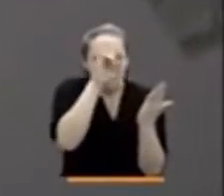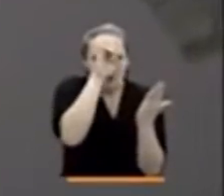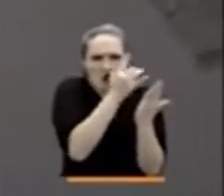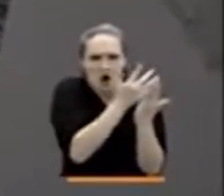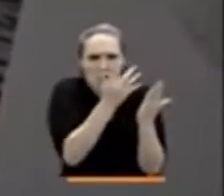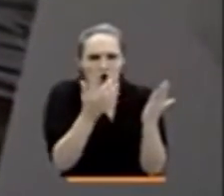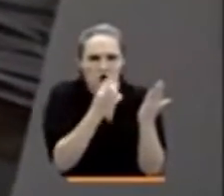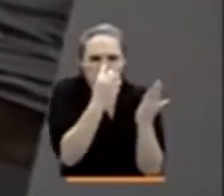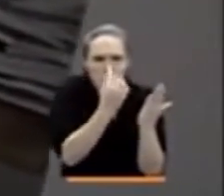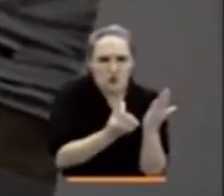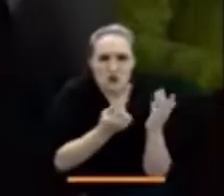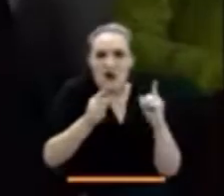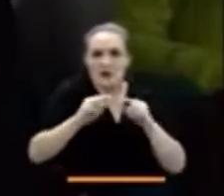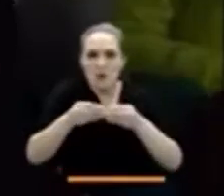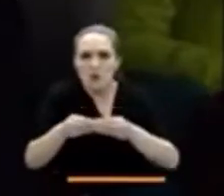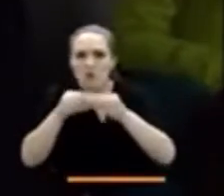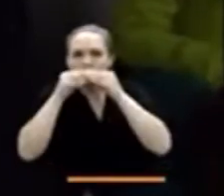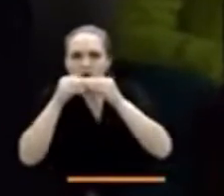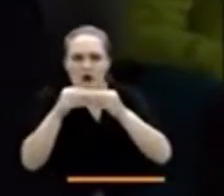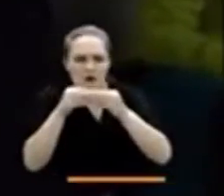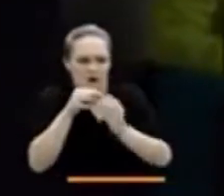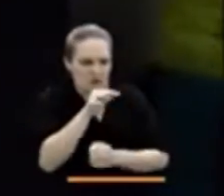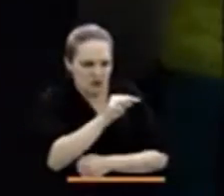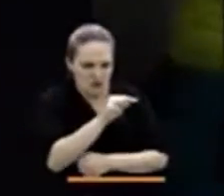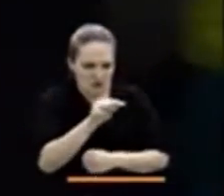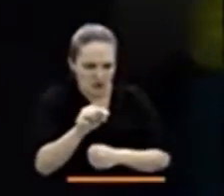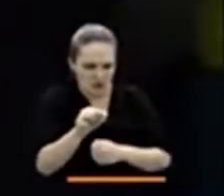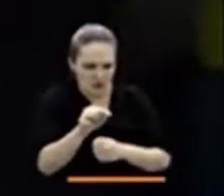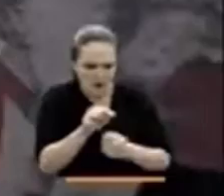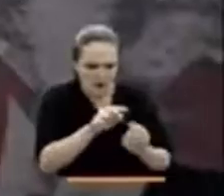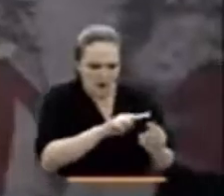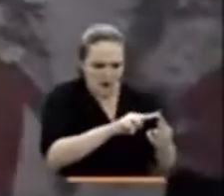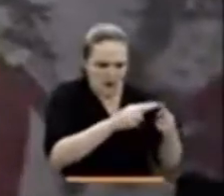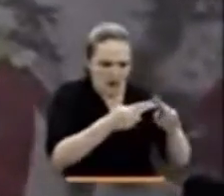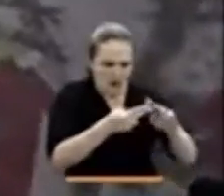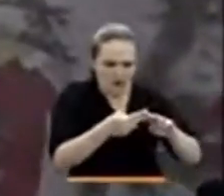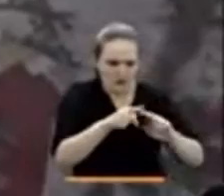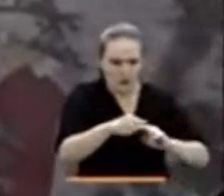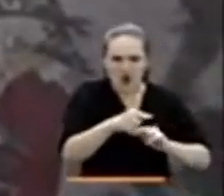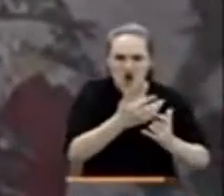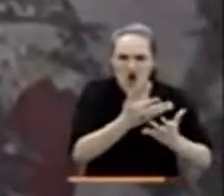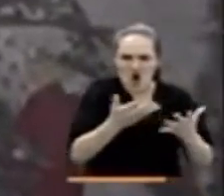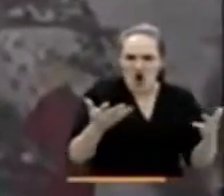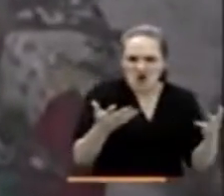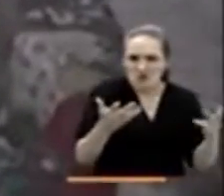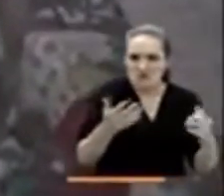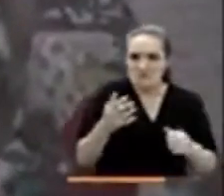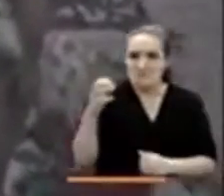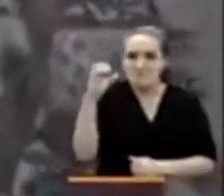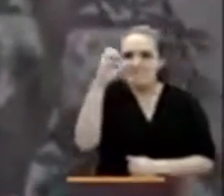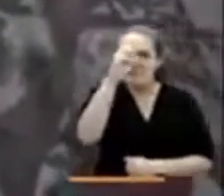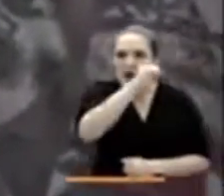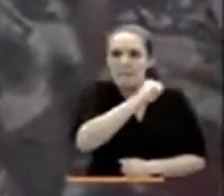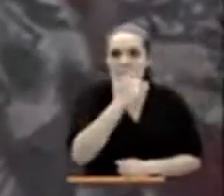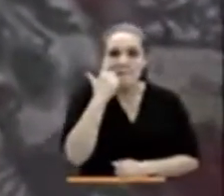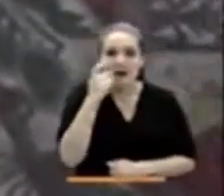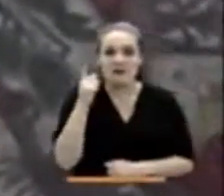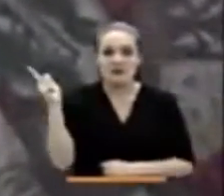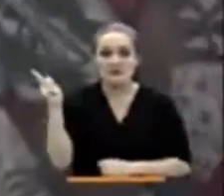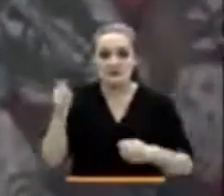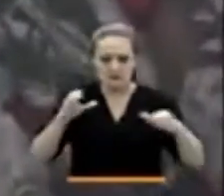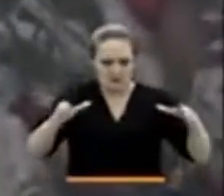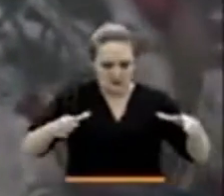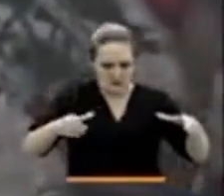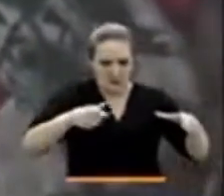permitieron a las autoridades identificar la relación de los capturados con rituales oscuros. Lo primero que llamó la atención de los uniformados fue este paquete